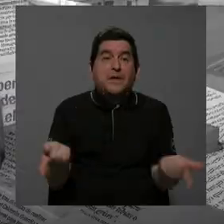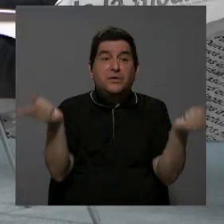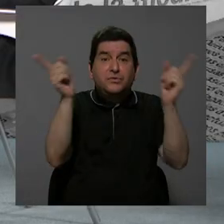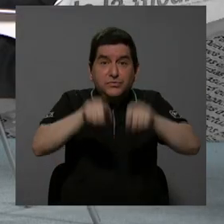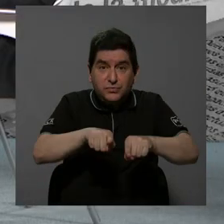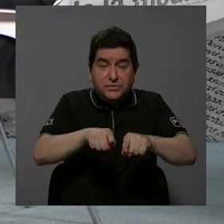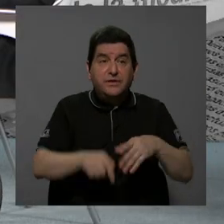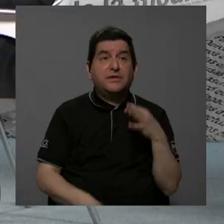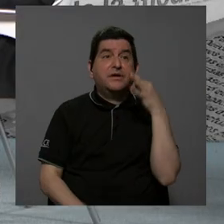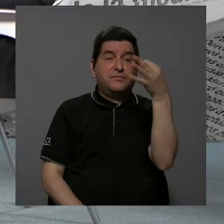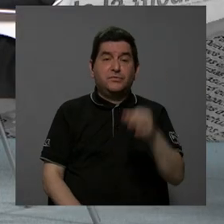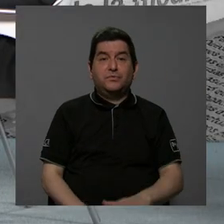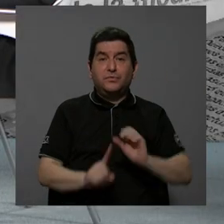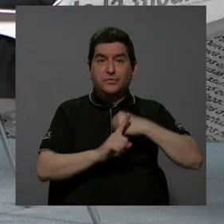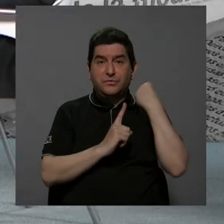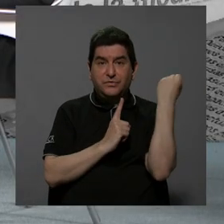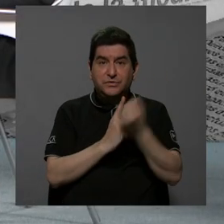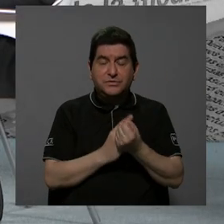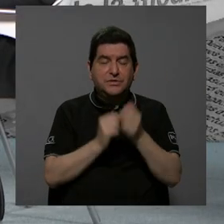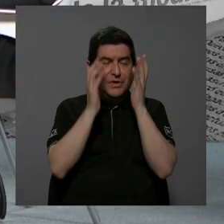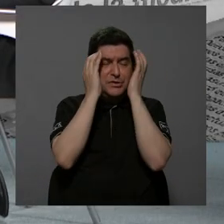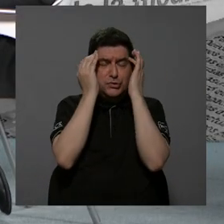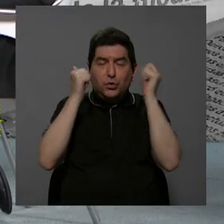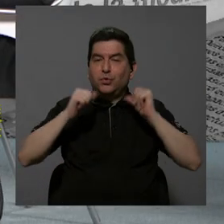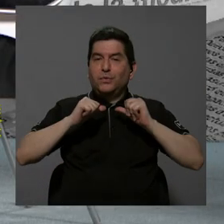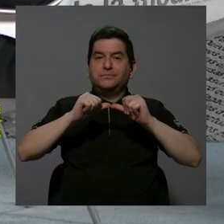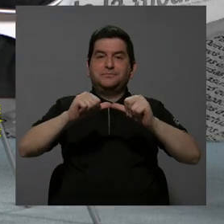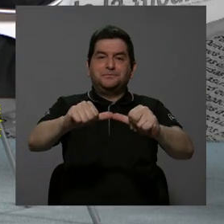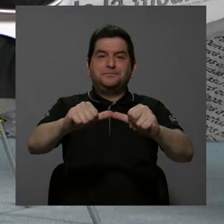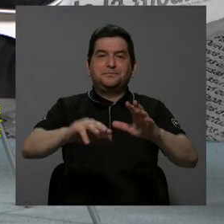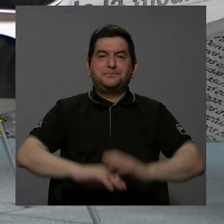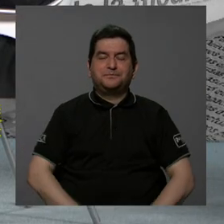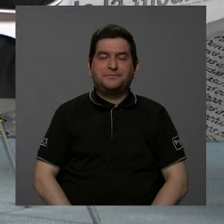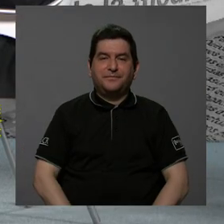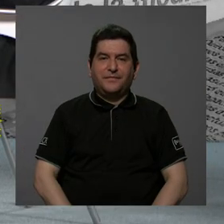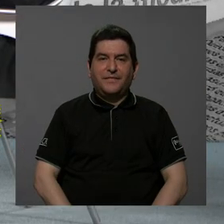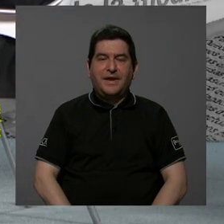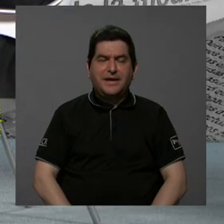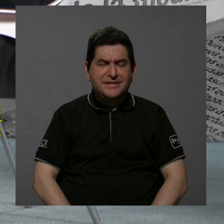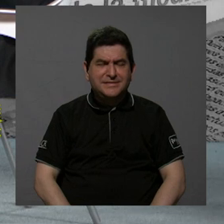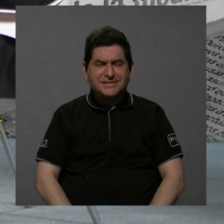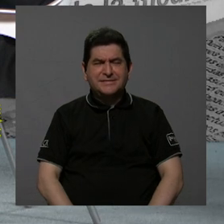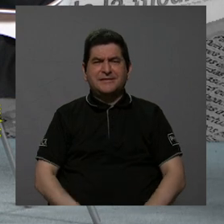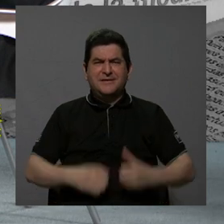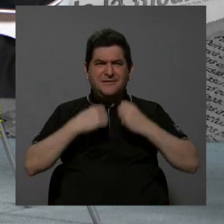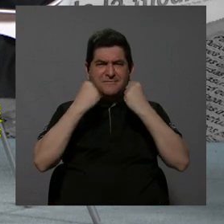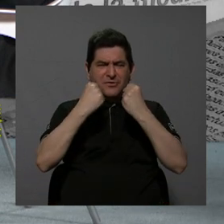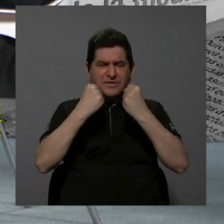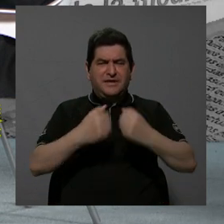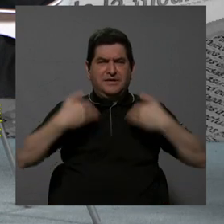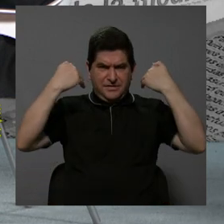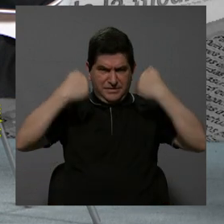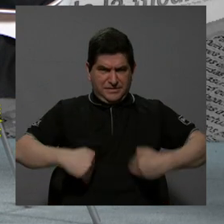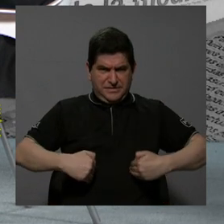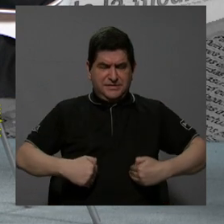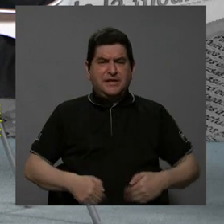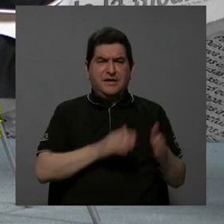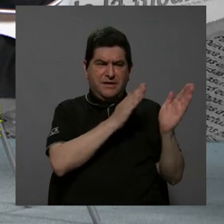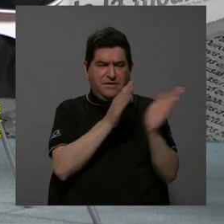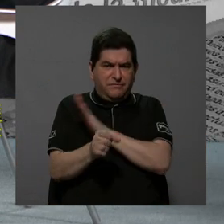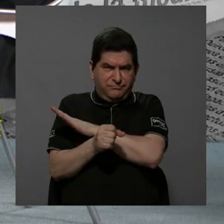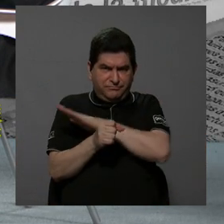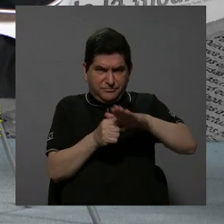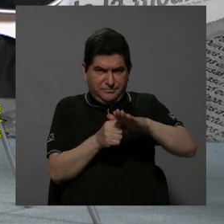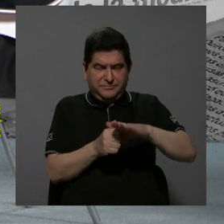pasar que estamos en una situación de angustia permanente. Entonces, es una apuesta por fortalecer las humanidades, es una apuesta por una formación integral